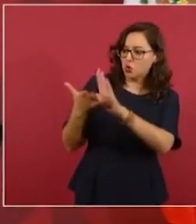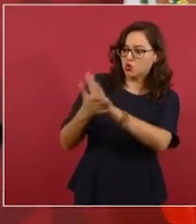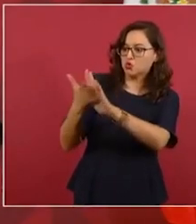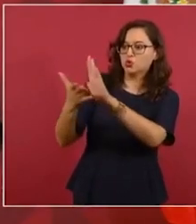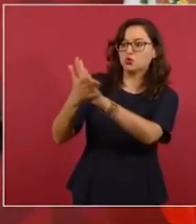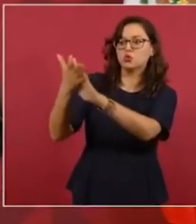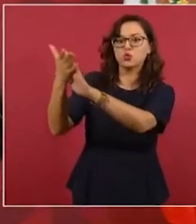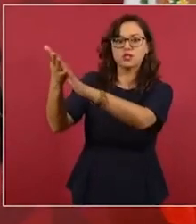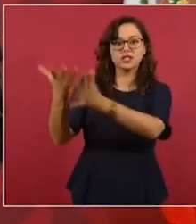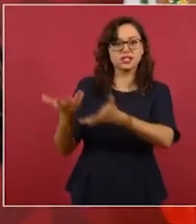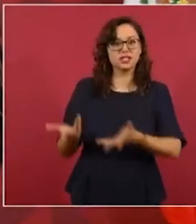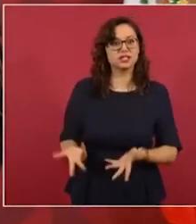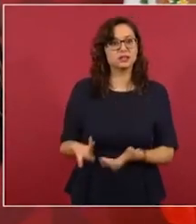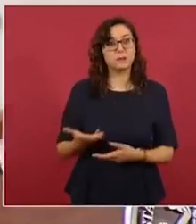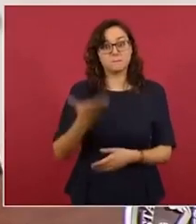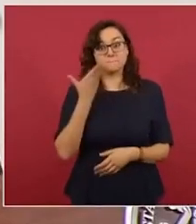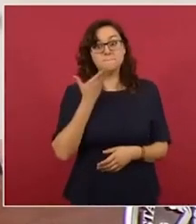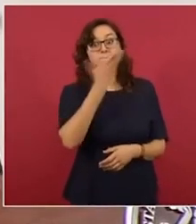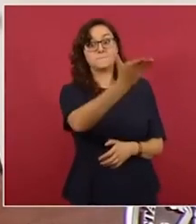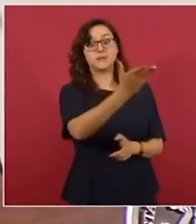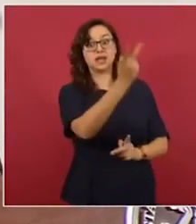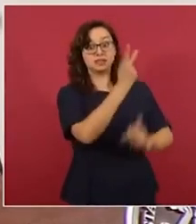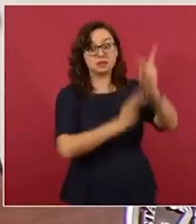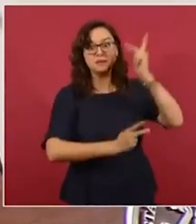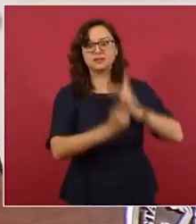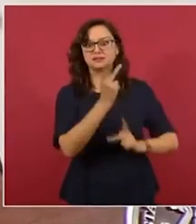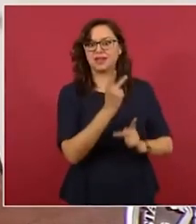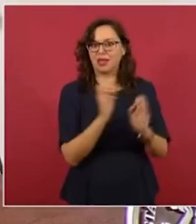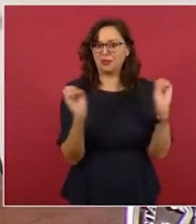hecho por mexicanos.